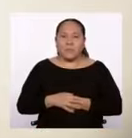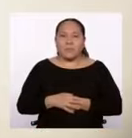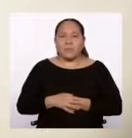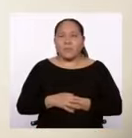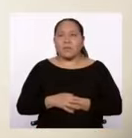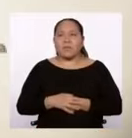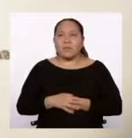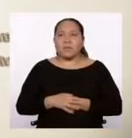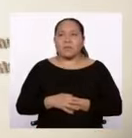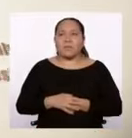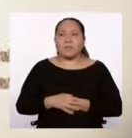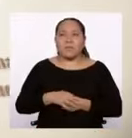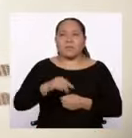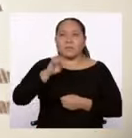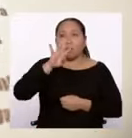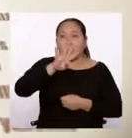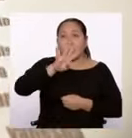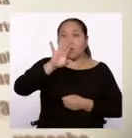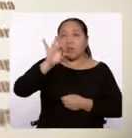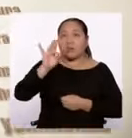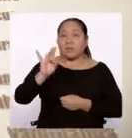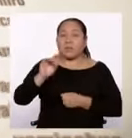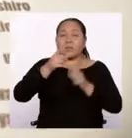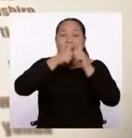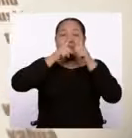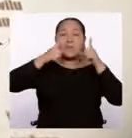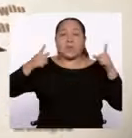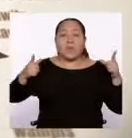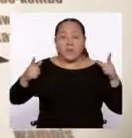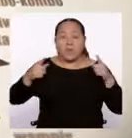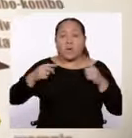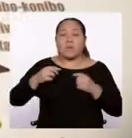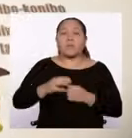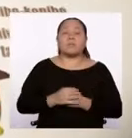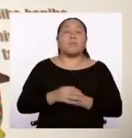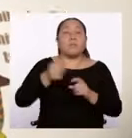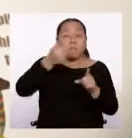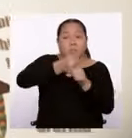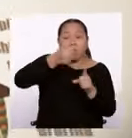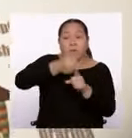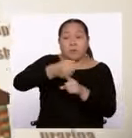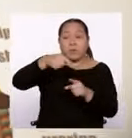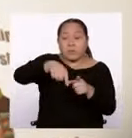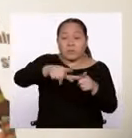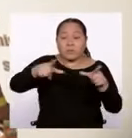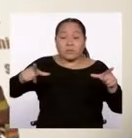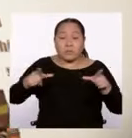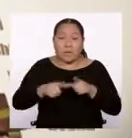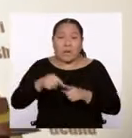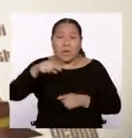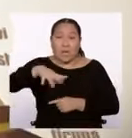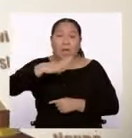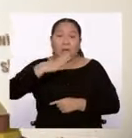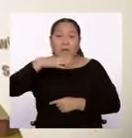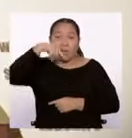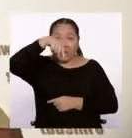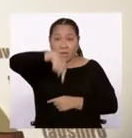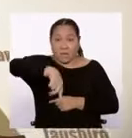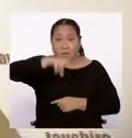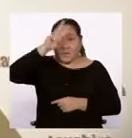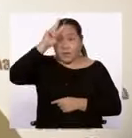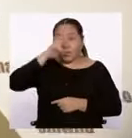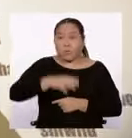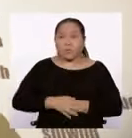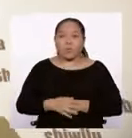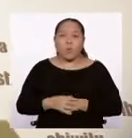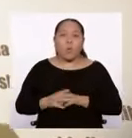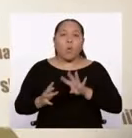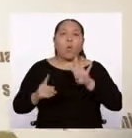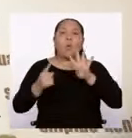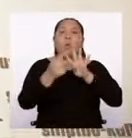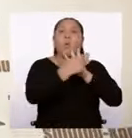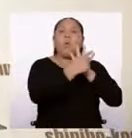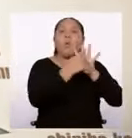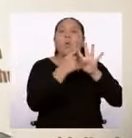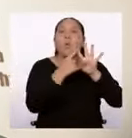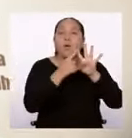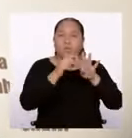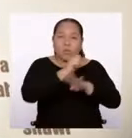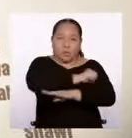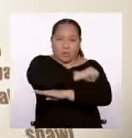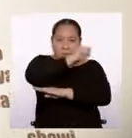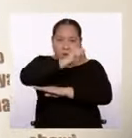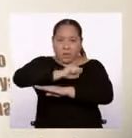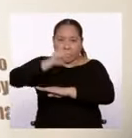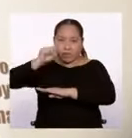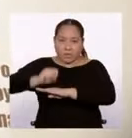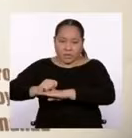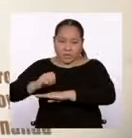De las 48 lenguas indígenas u originarias que se hablan en nuestro país, cuatro de ellas son andinas,